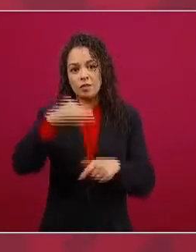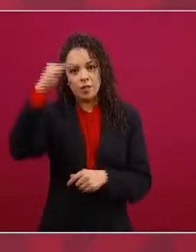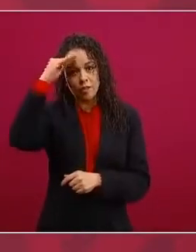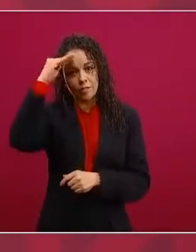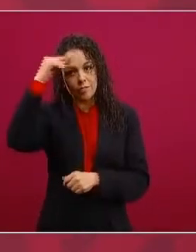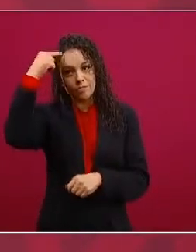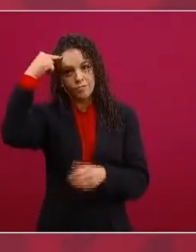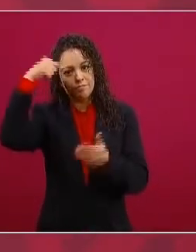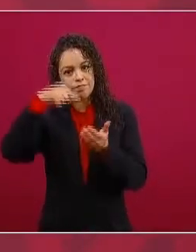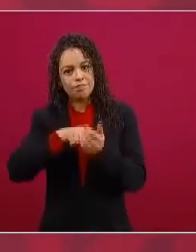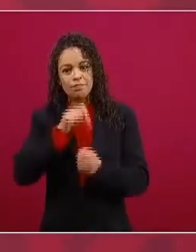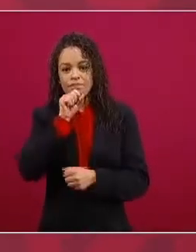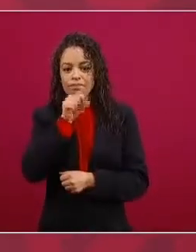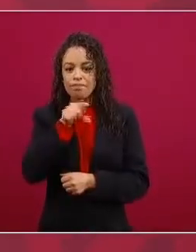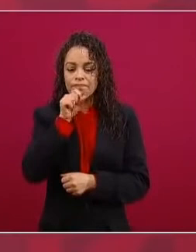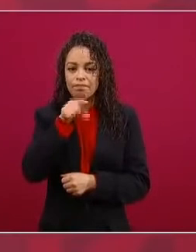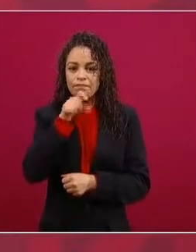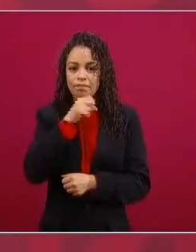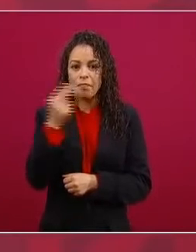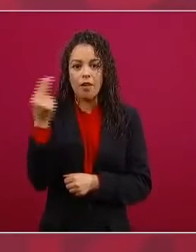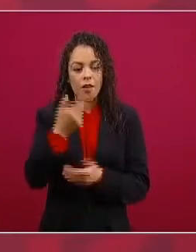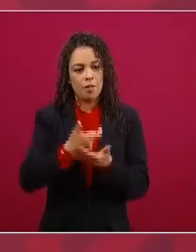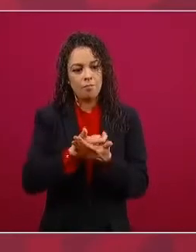todo es pago de colegiatura